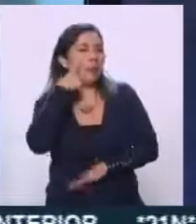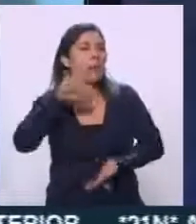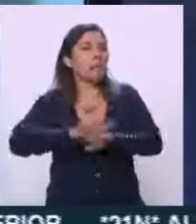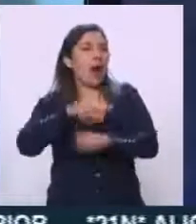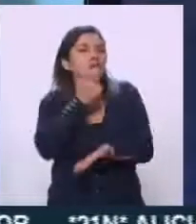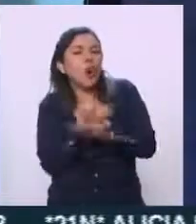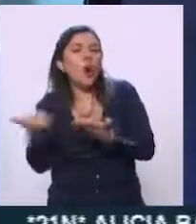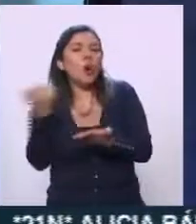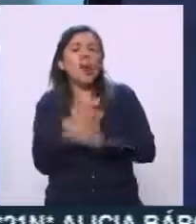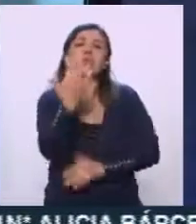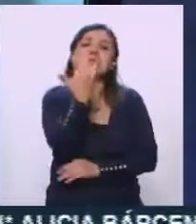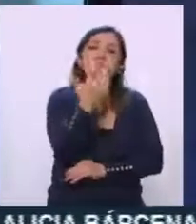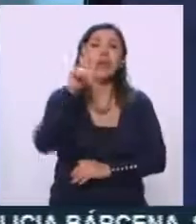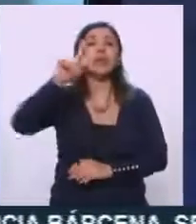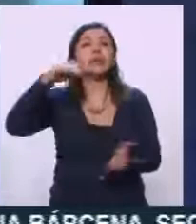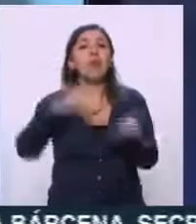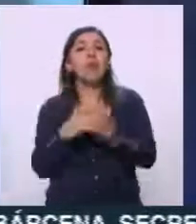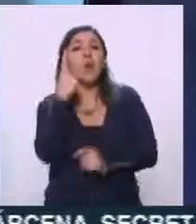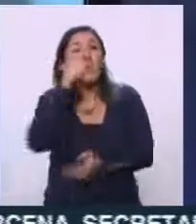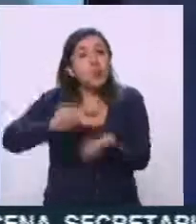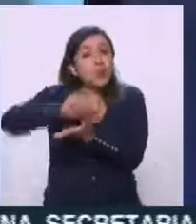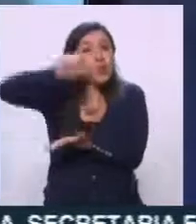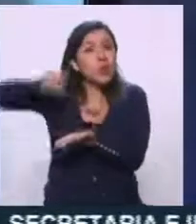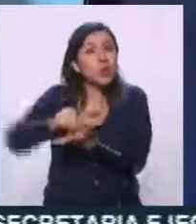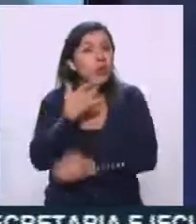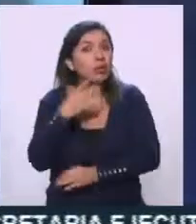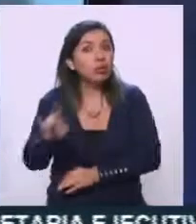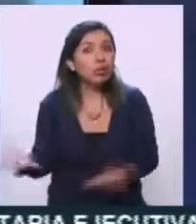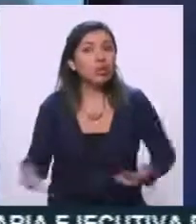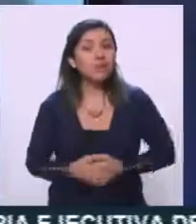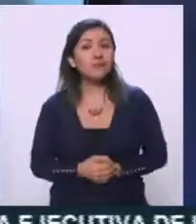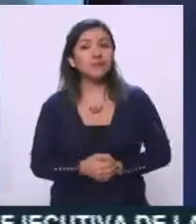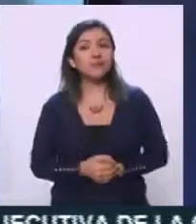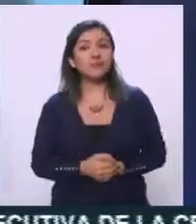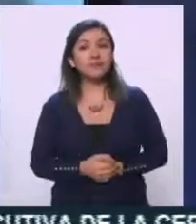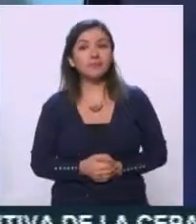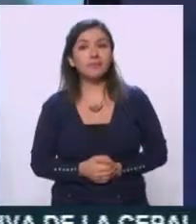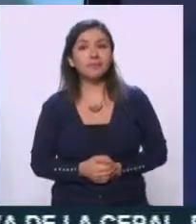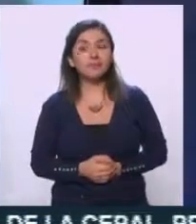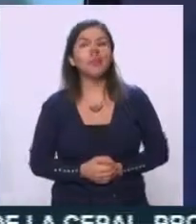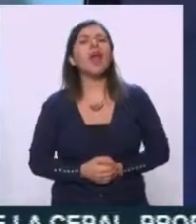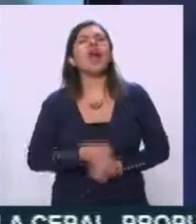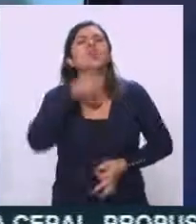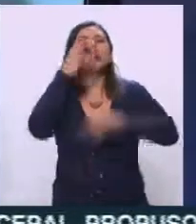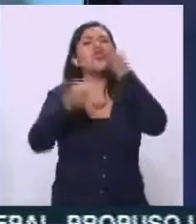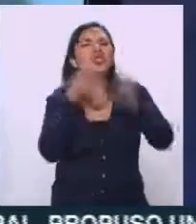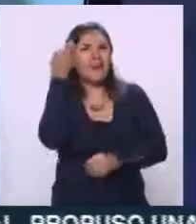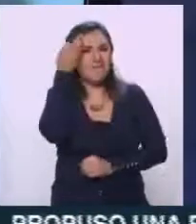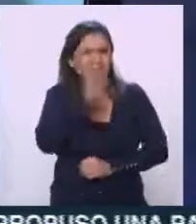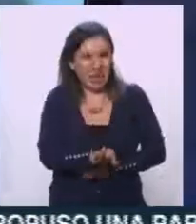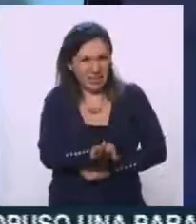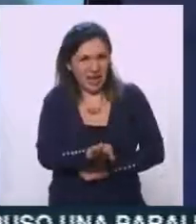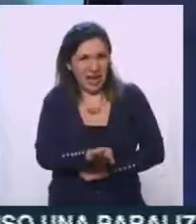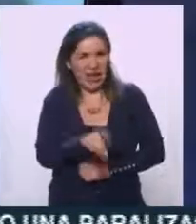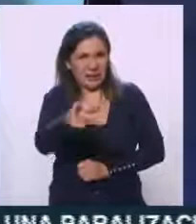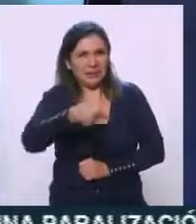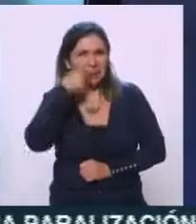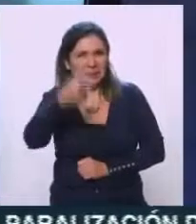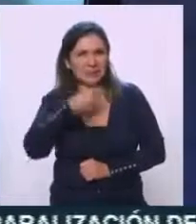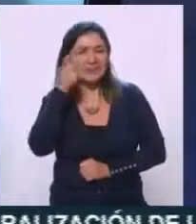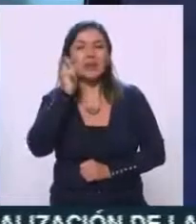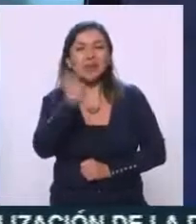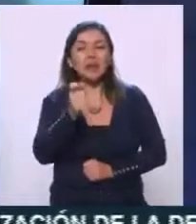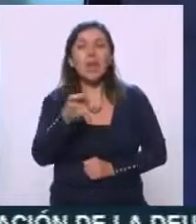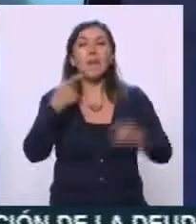o 70 mil pesos por un tuit. No, válgame Dios. Alberto, el fake news este que hablaba sobre